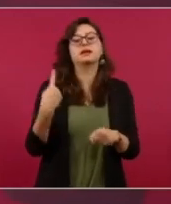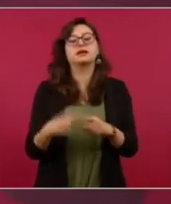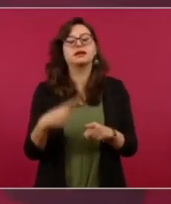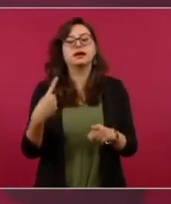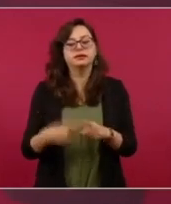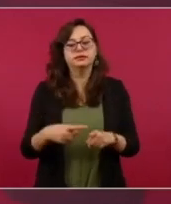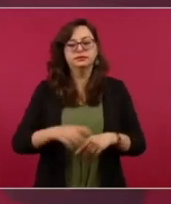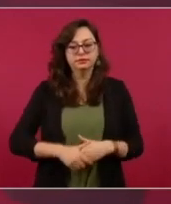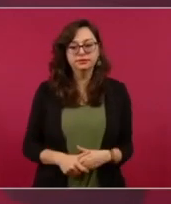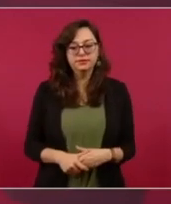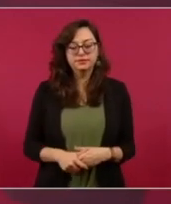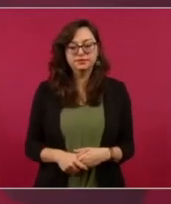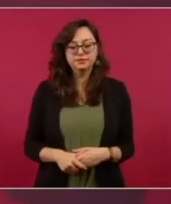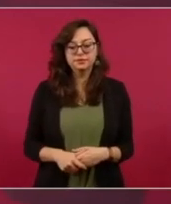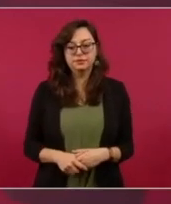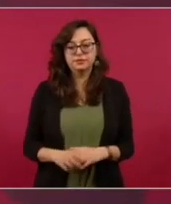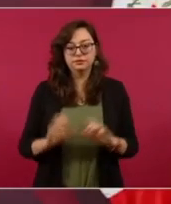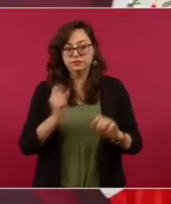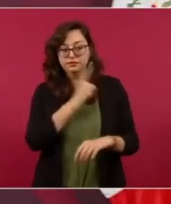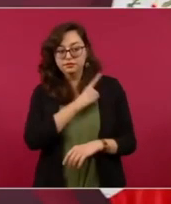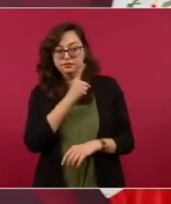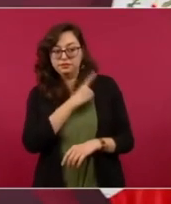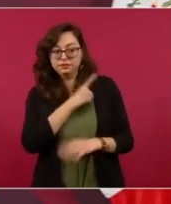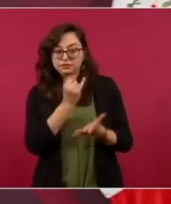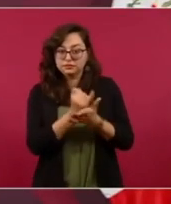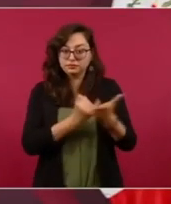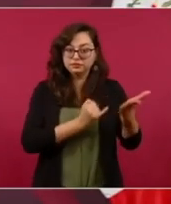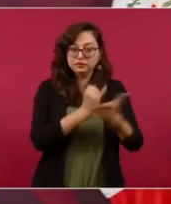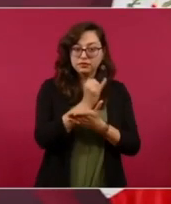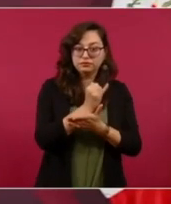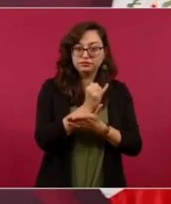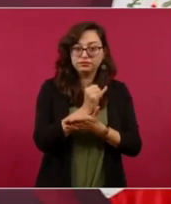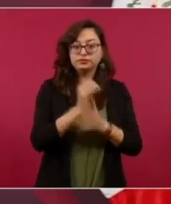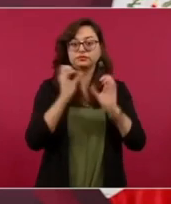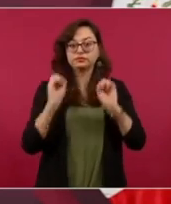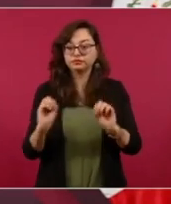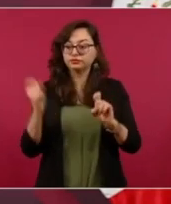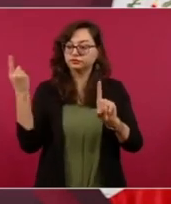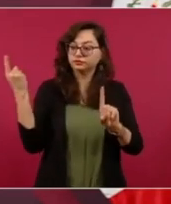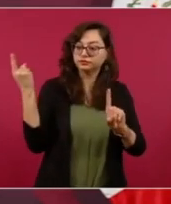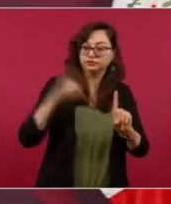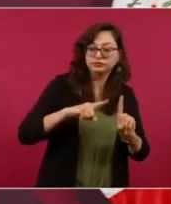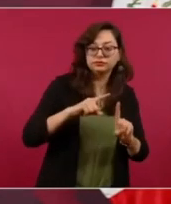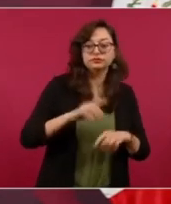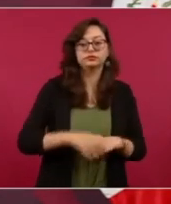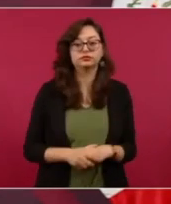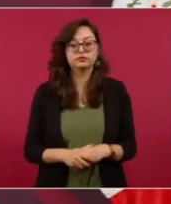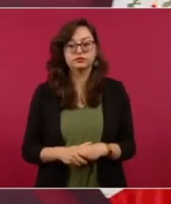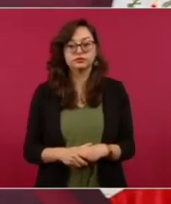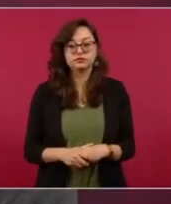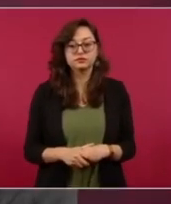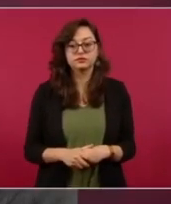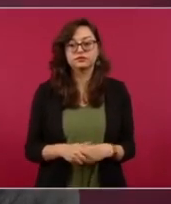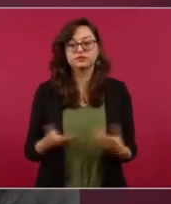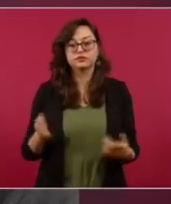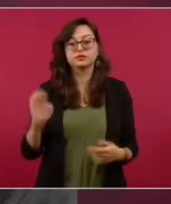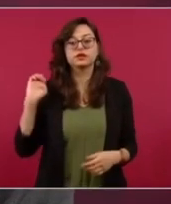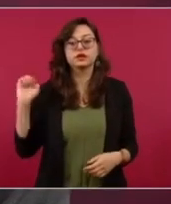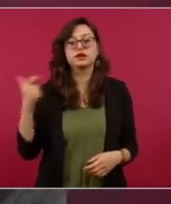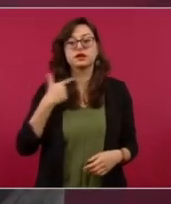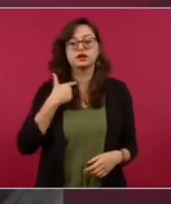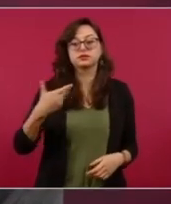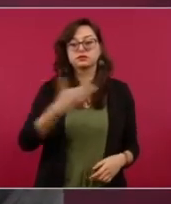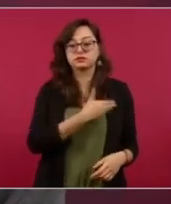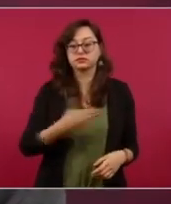a los expresidentes, tanto